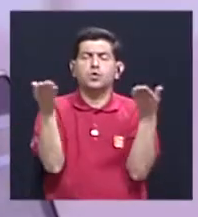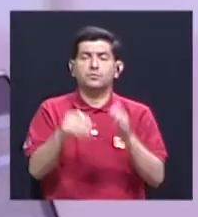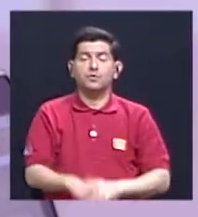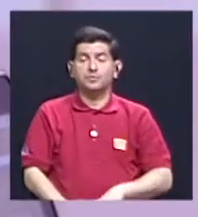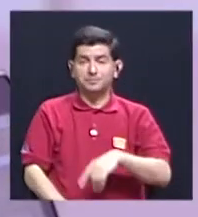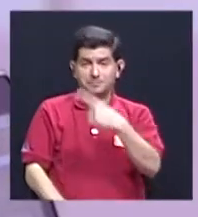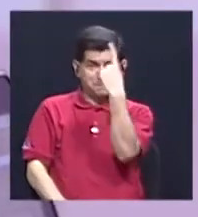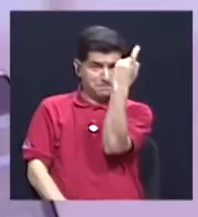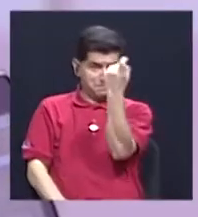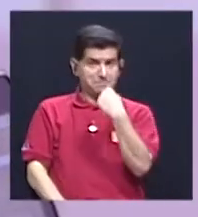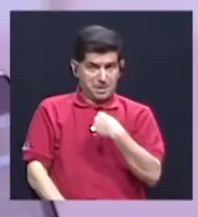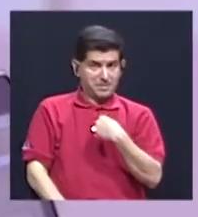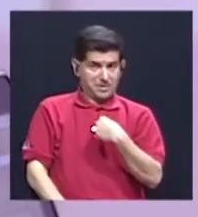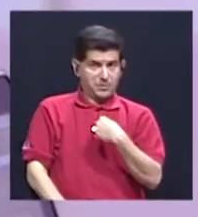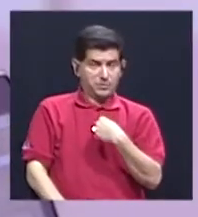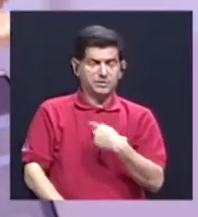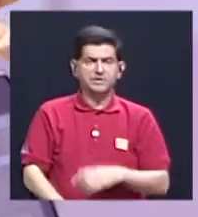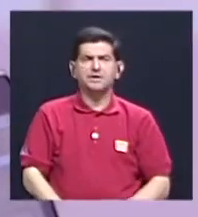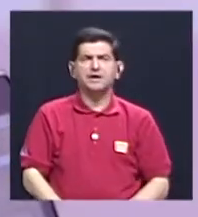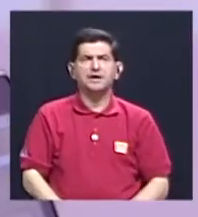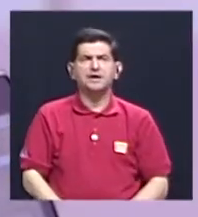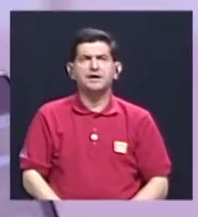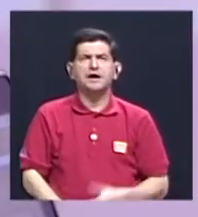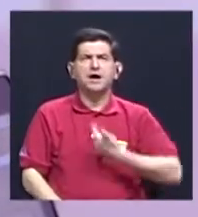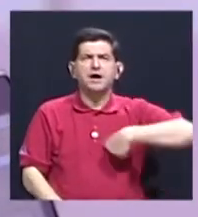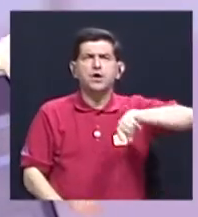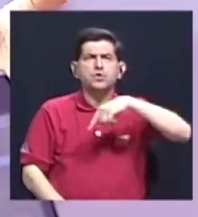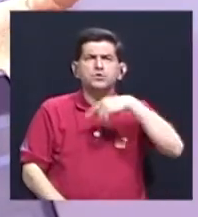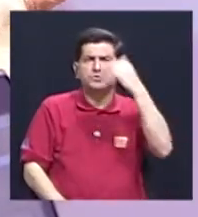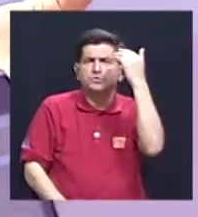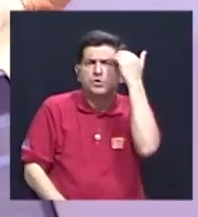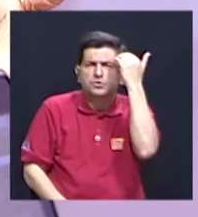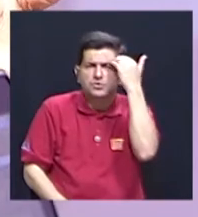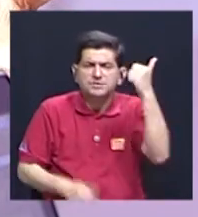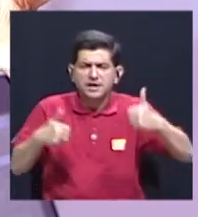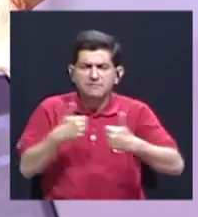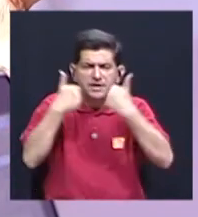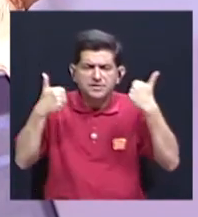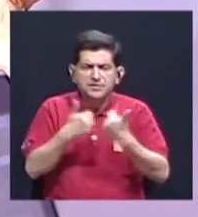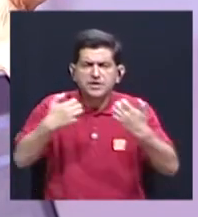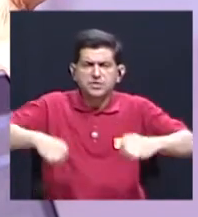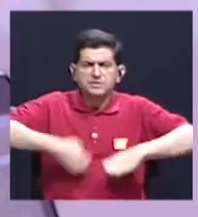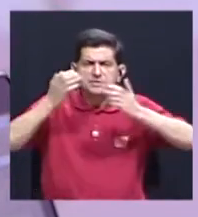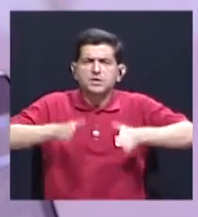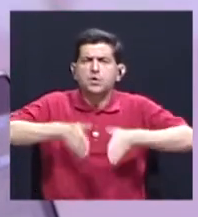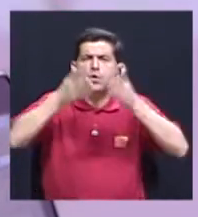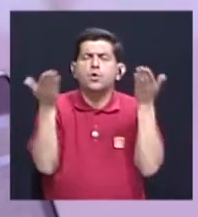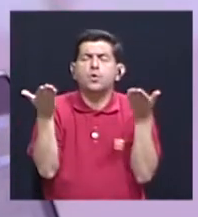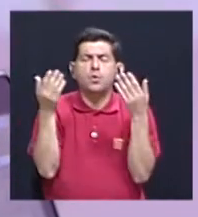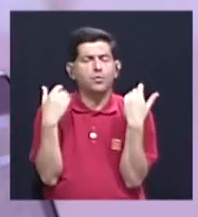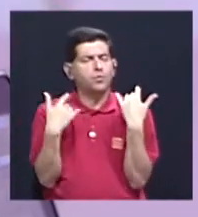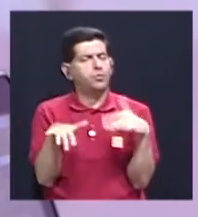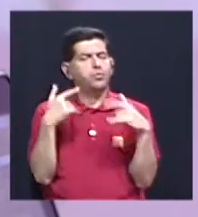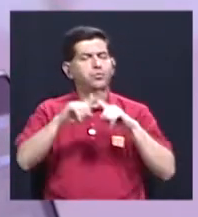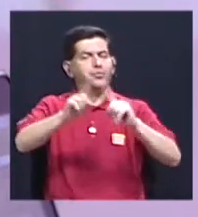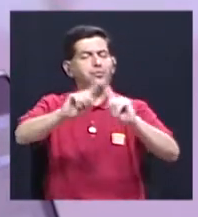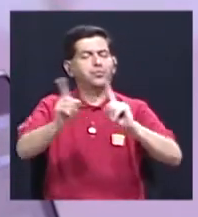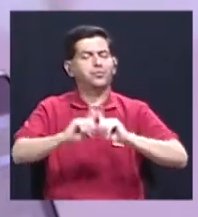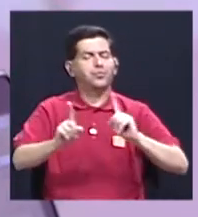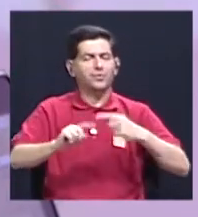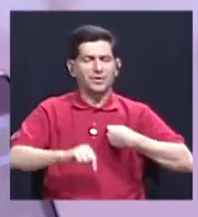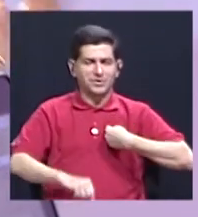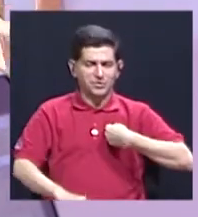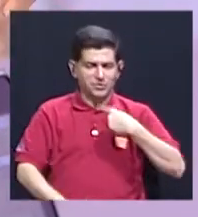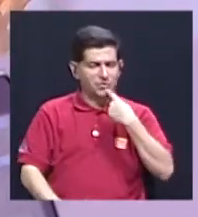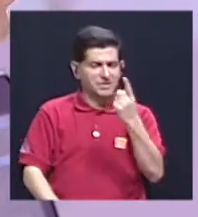usted me preguntaba qué señales tuvimos de que esto era un reto. Muchísimas. Pero le voy